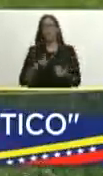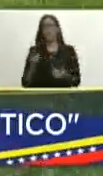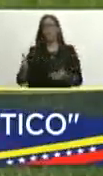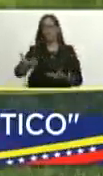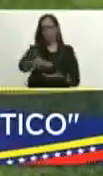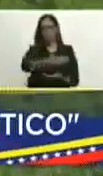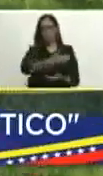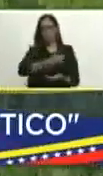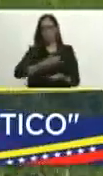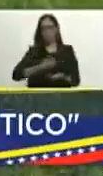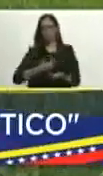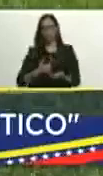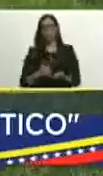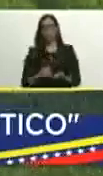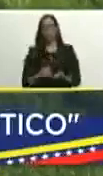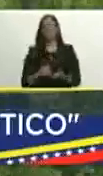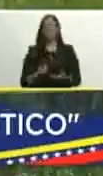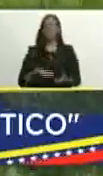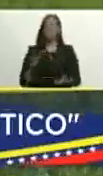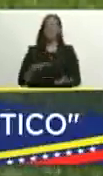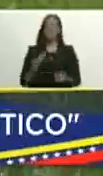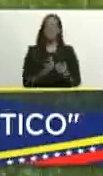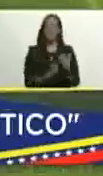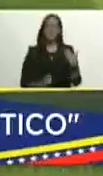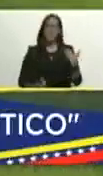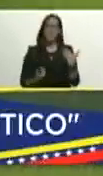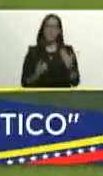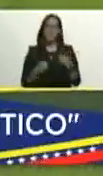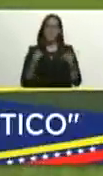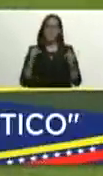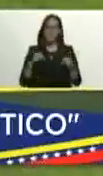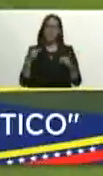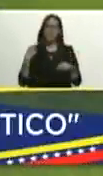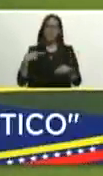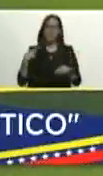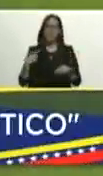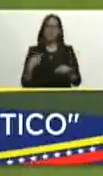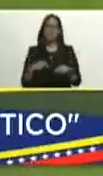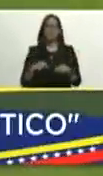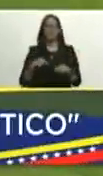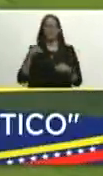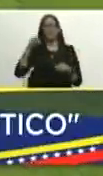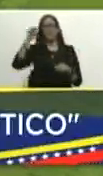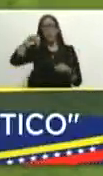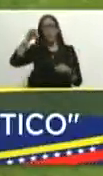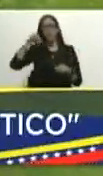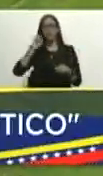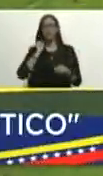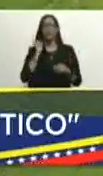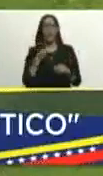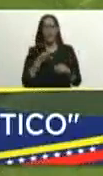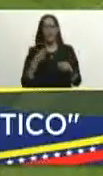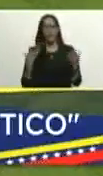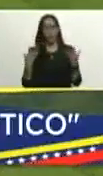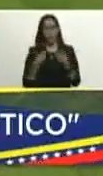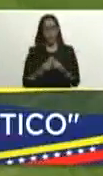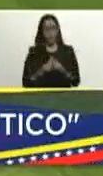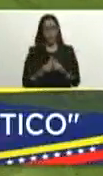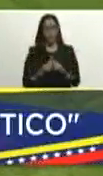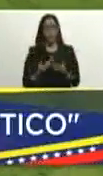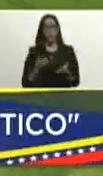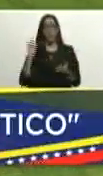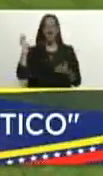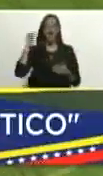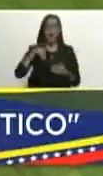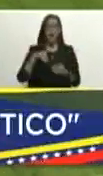importante presidente es que esta es una zona nosotros la llamamos la región centro del Huarico en conjunto con la parte de Aragua